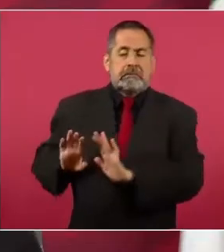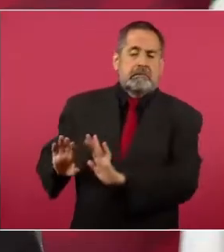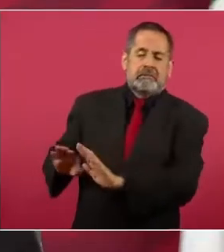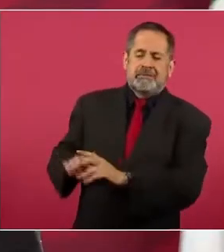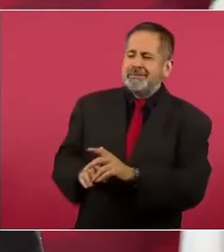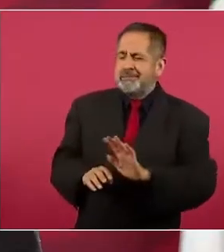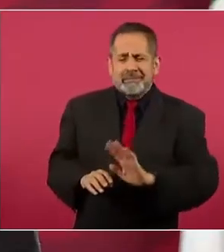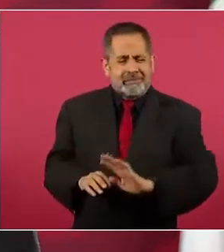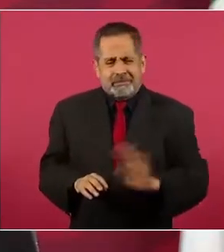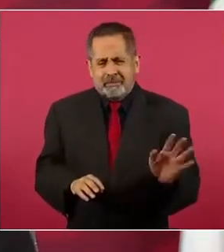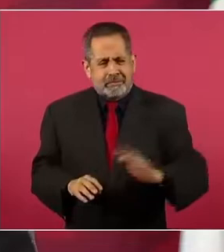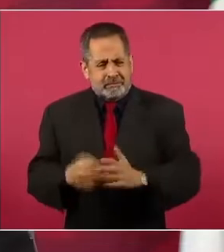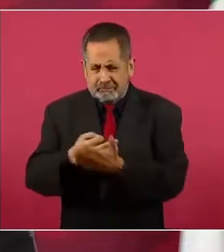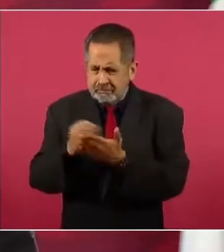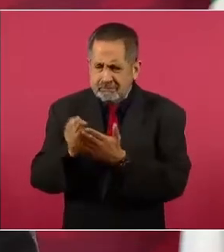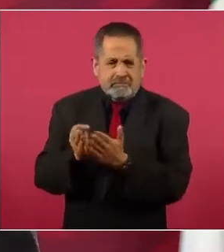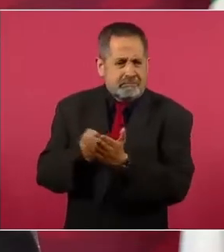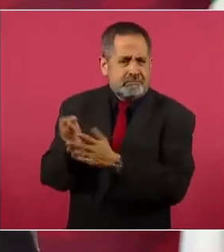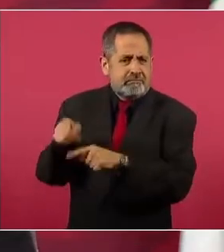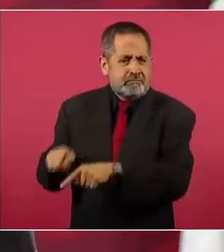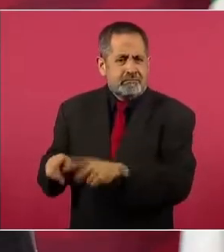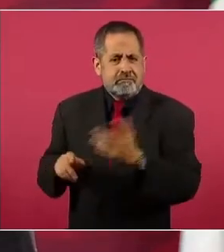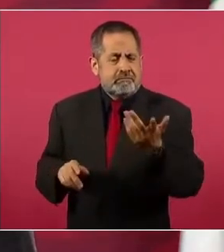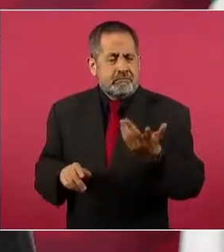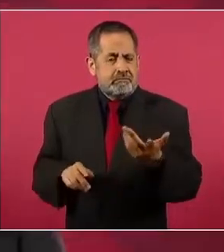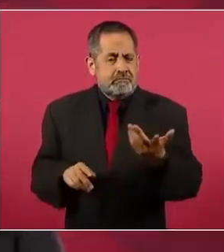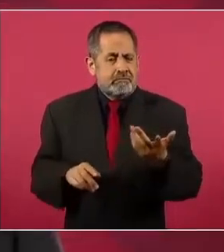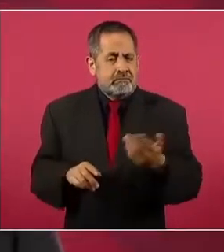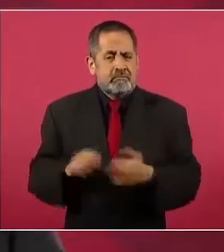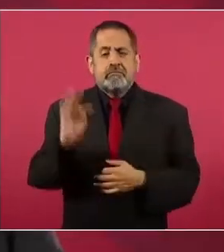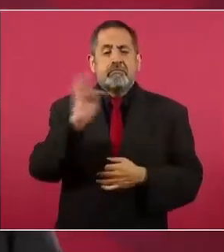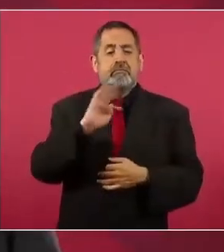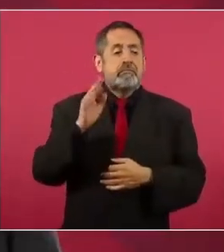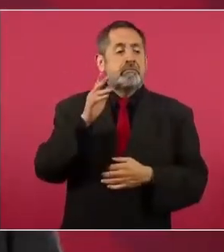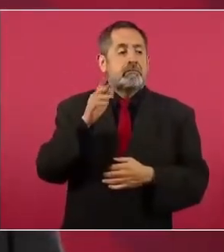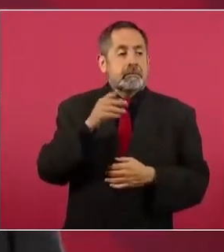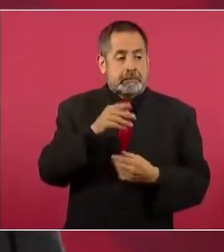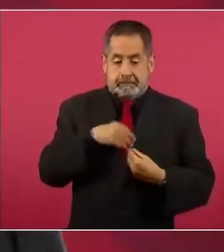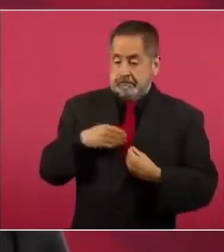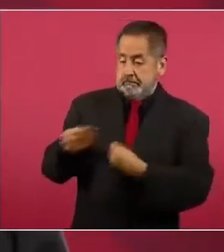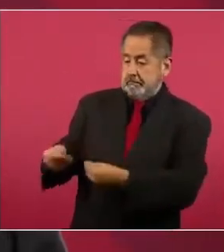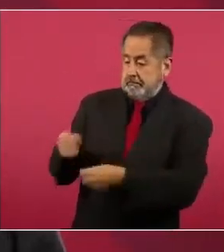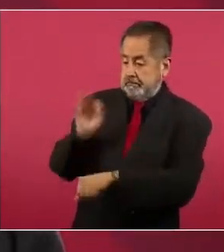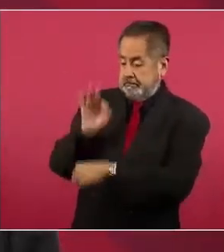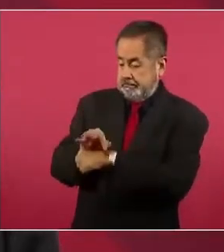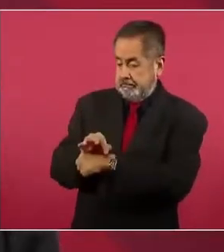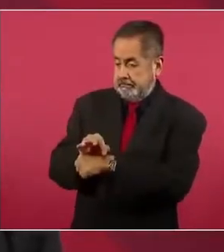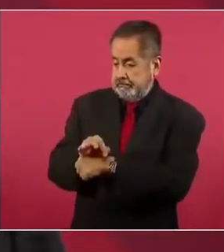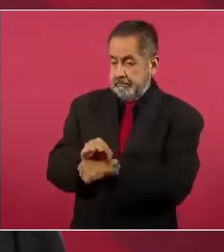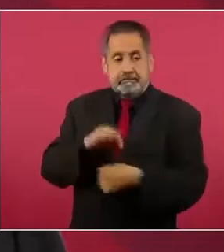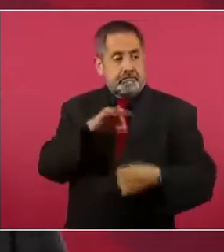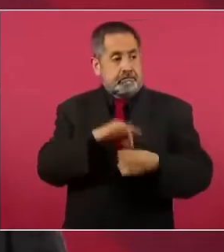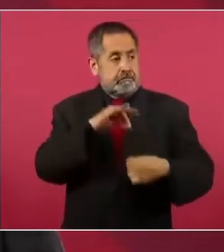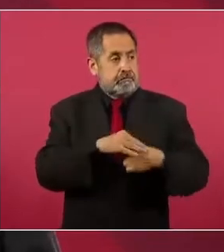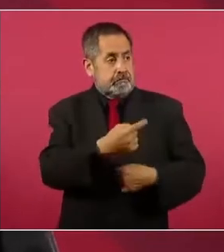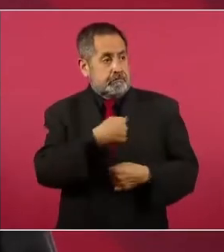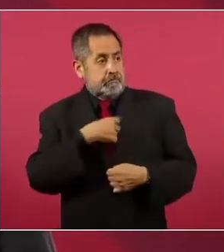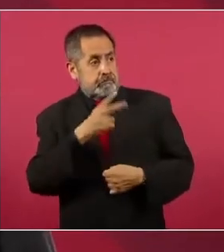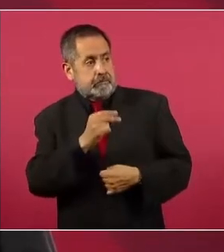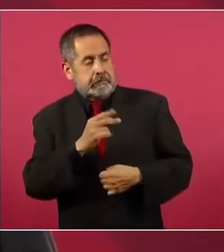Estados Unidos y afecten en lo electoral, como hay elecciones en noviembre.